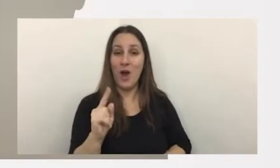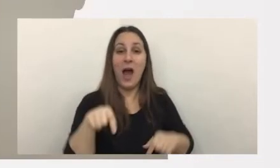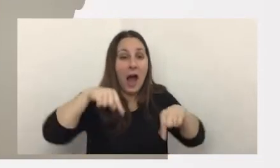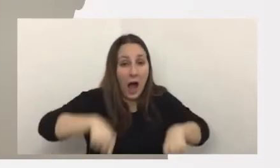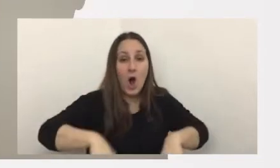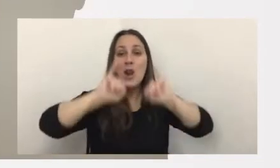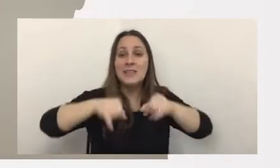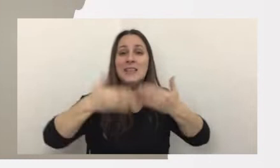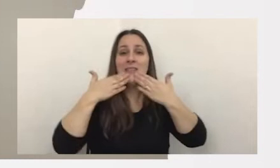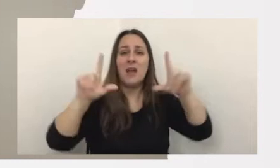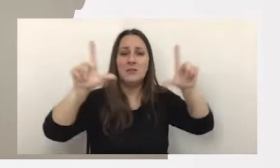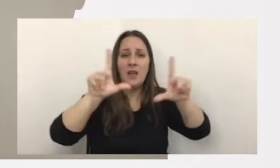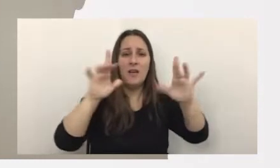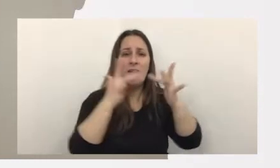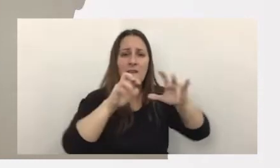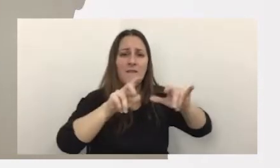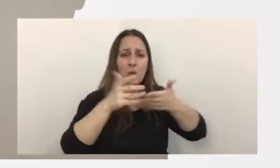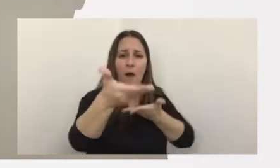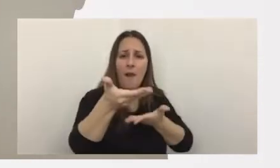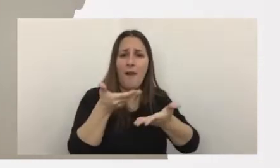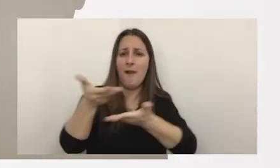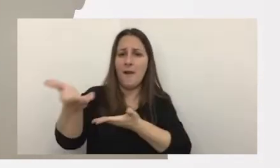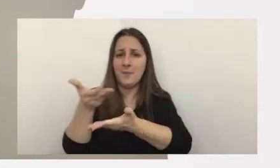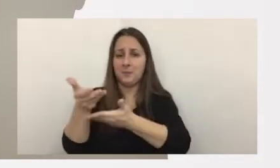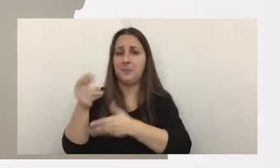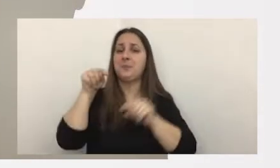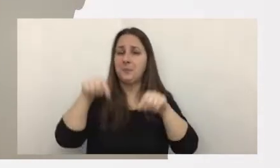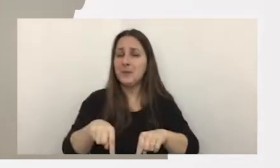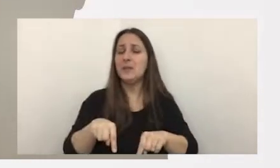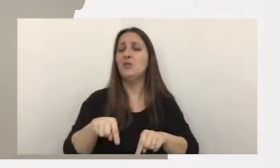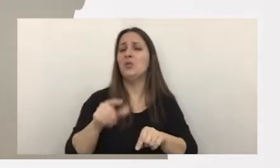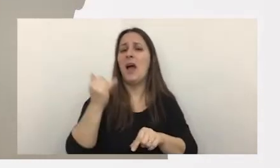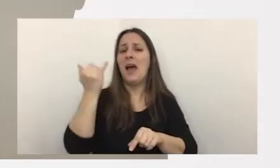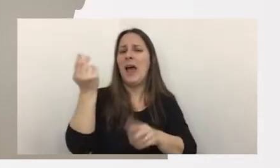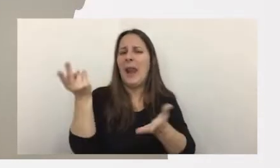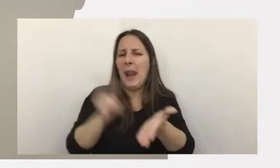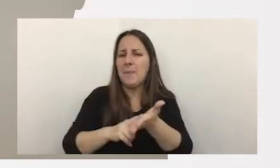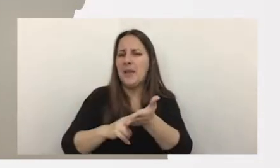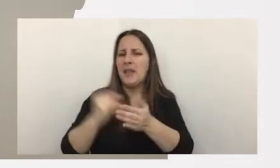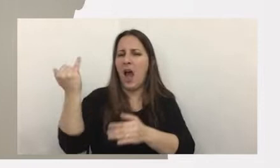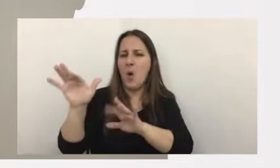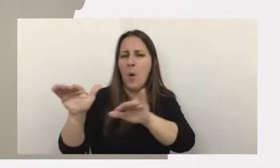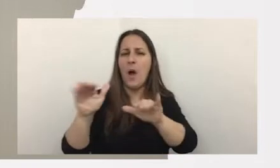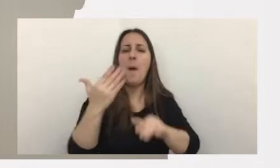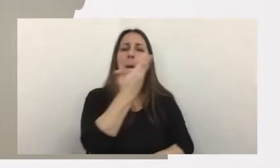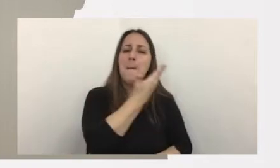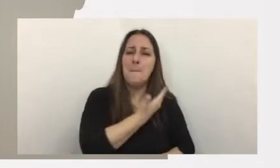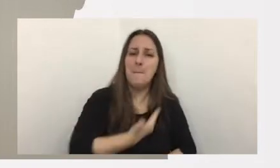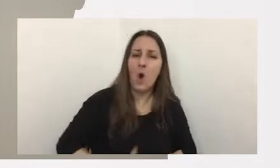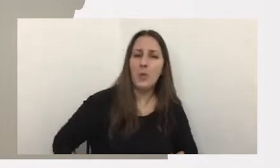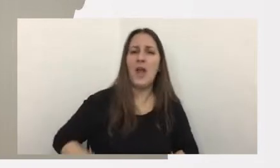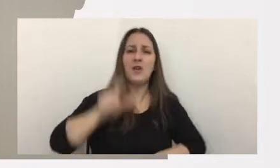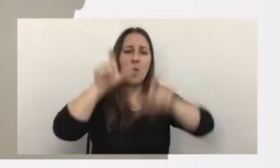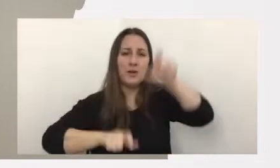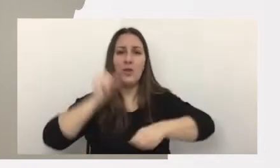estamos teniendo que en gran medida y esto es un patrón común insisto con esto personas empresas gobiernos los